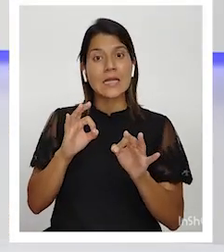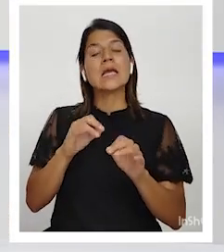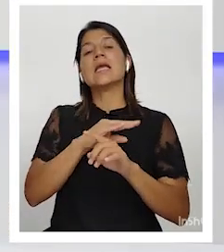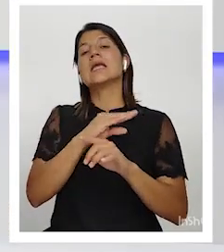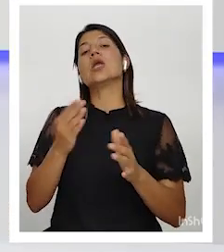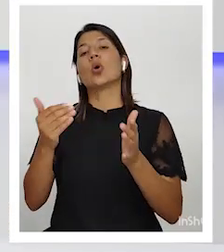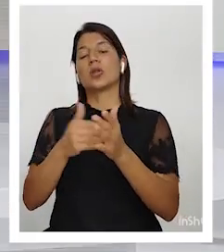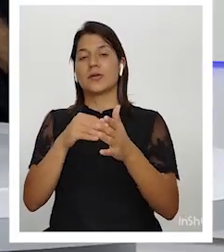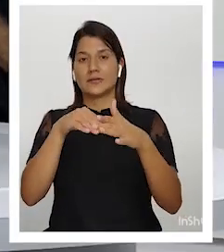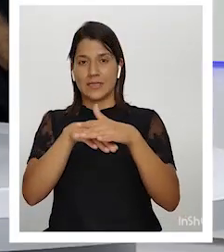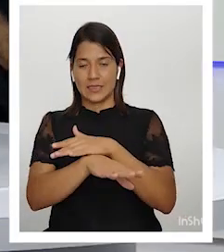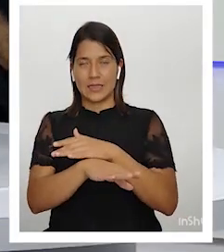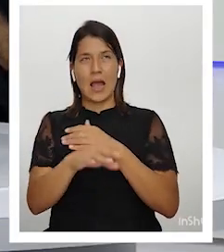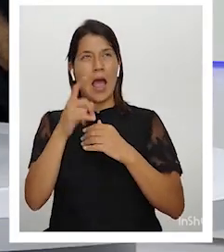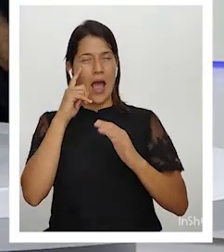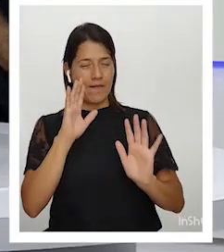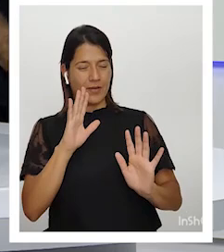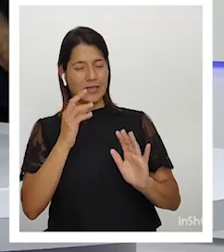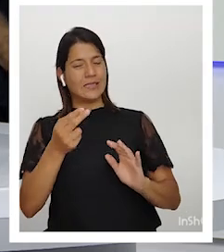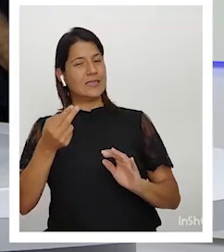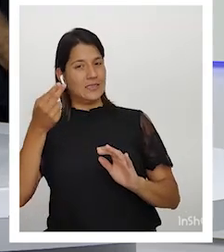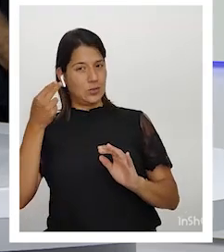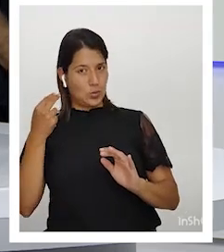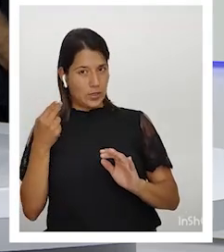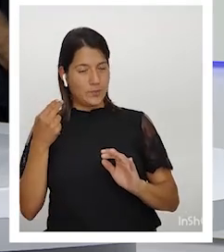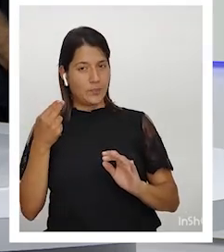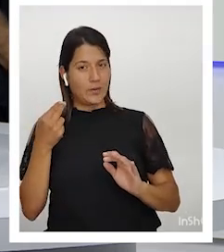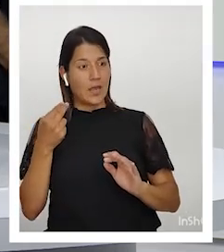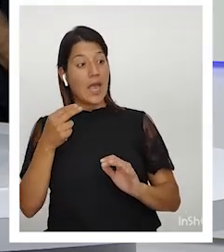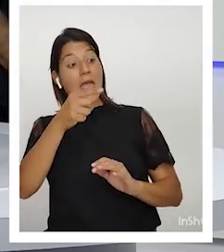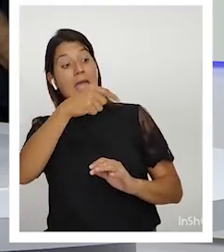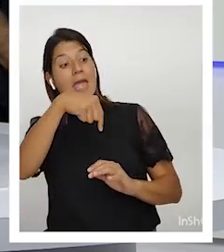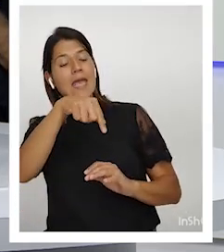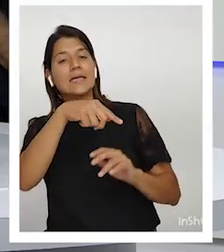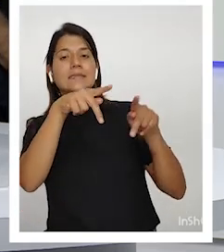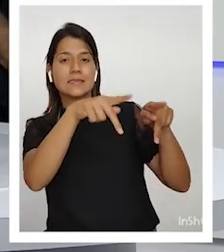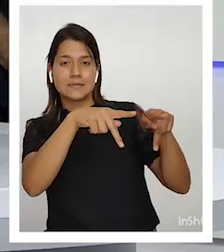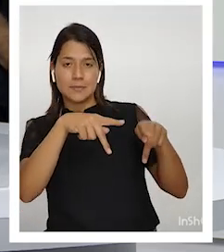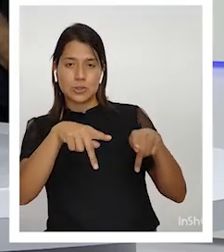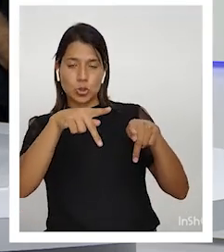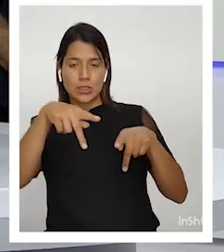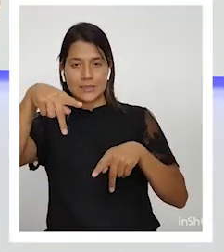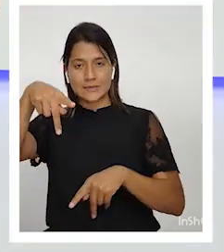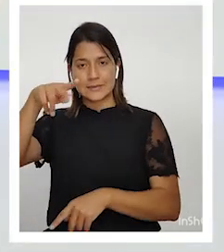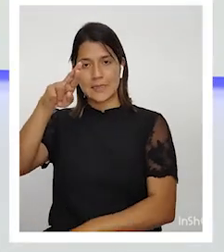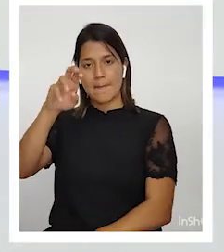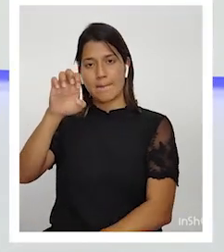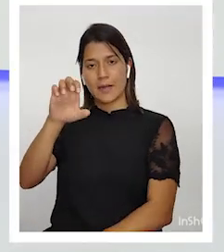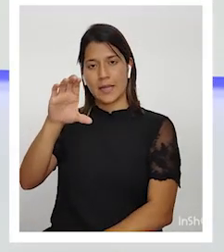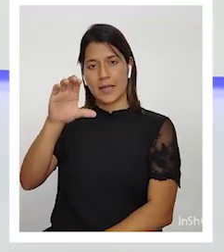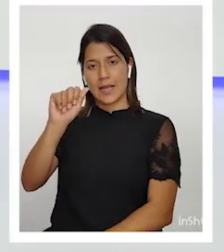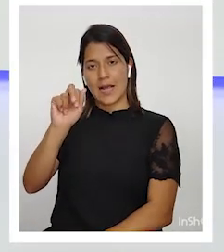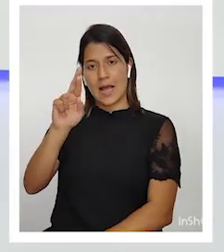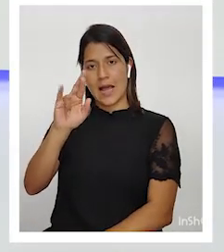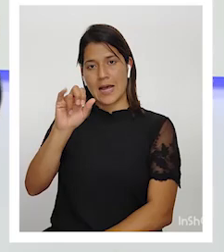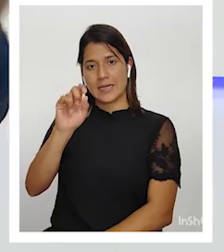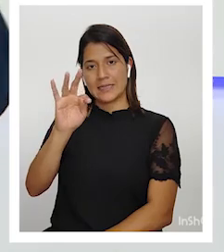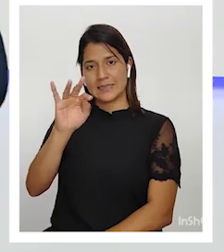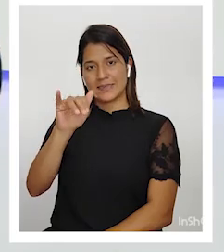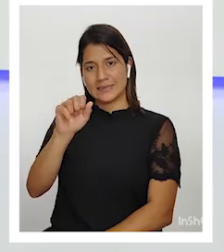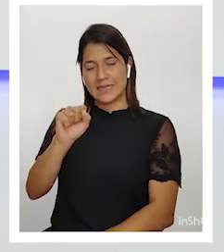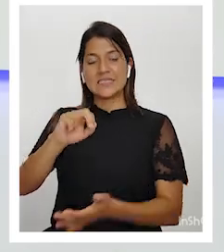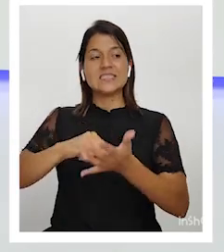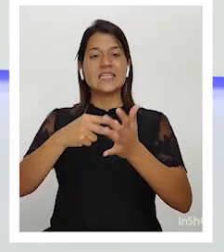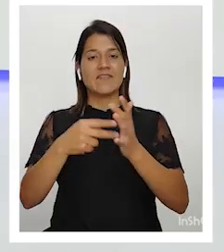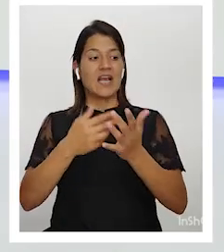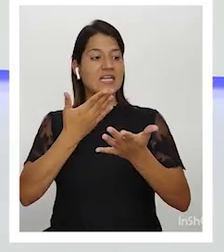vamos a ver, un poco el antecedente. Estos precaristas, por decirlo así, eran ex